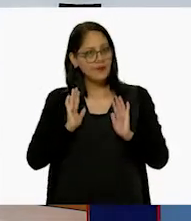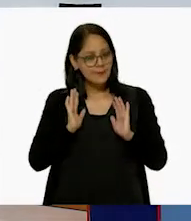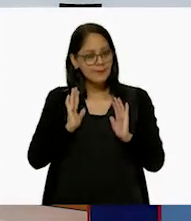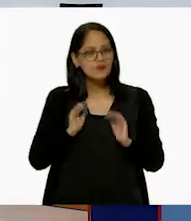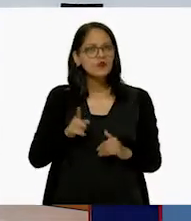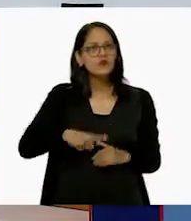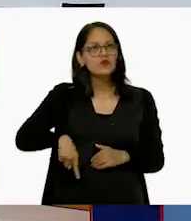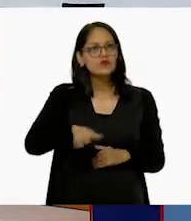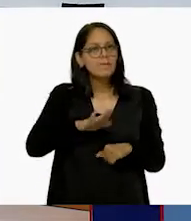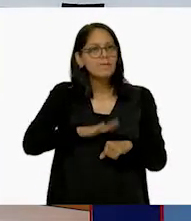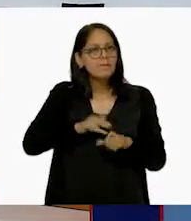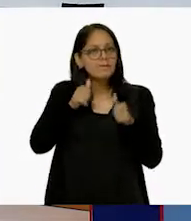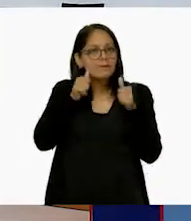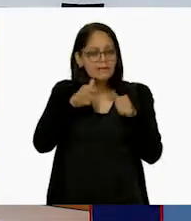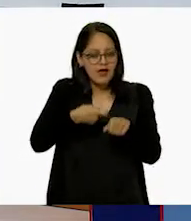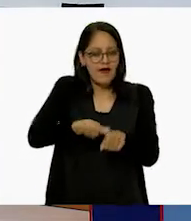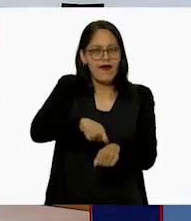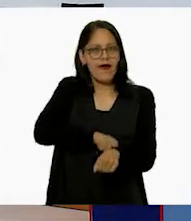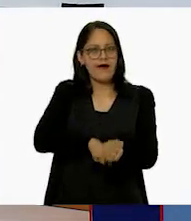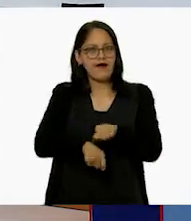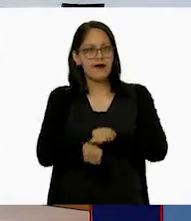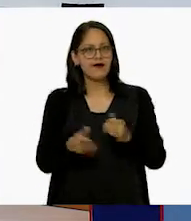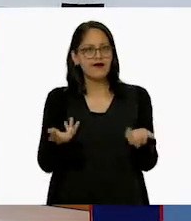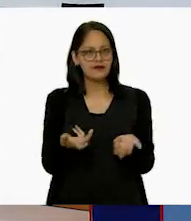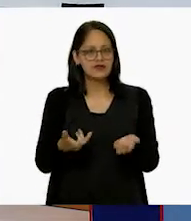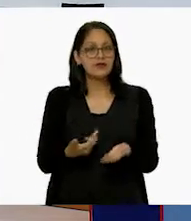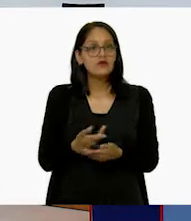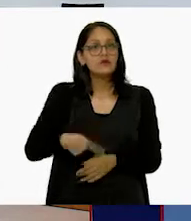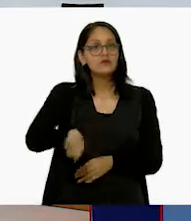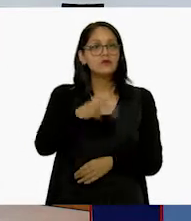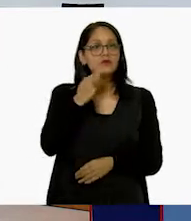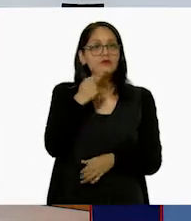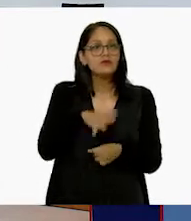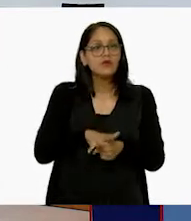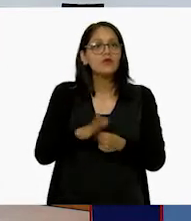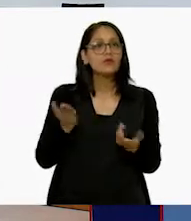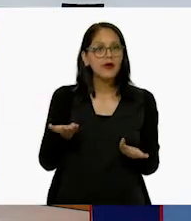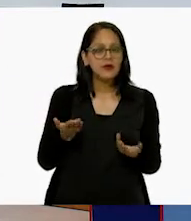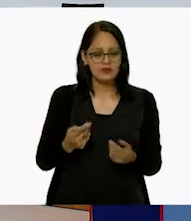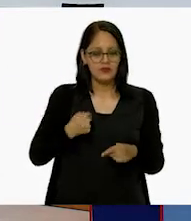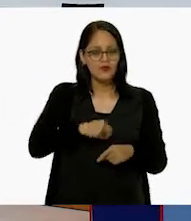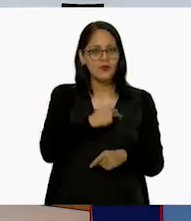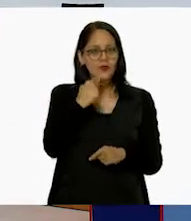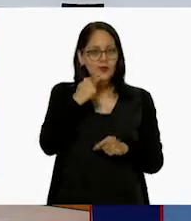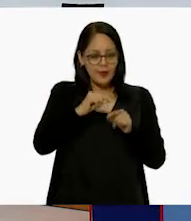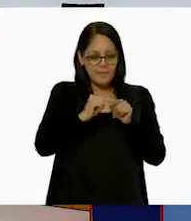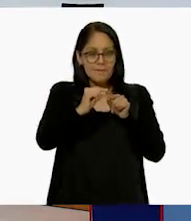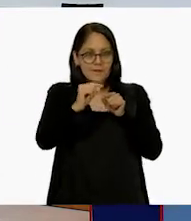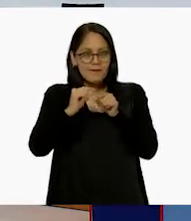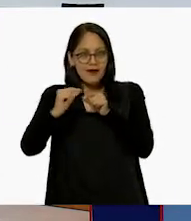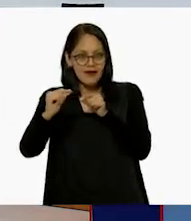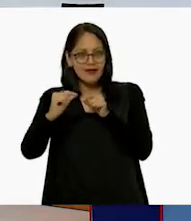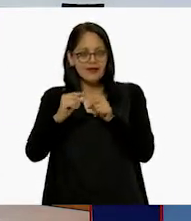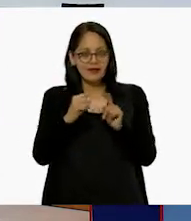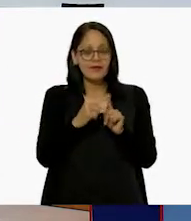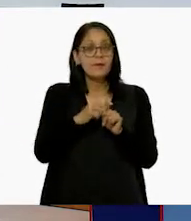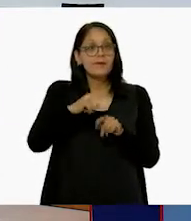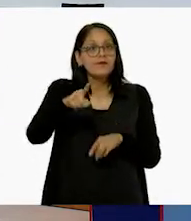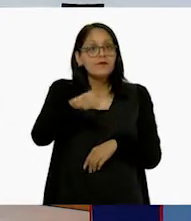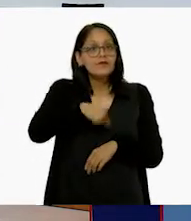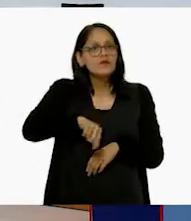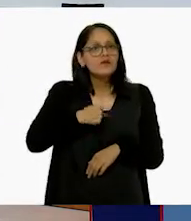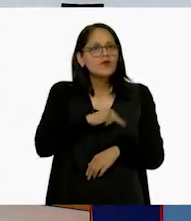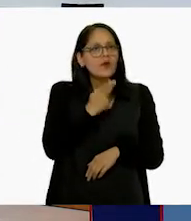donde vamos a poner manos a la obra porque vamos a utilizar ahora sí nuestros palitos. Y vamos a utilizar todavía